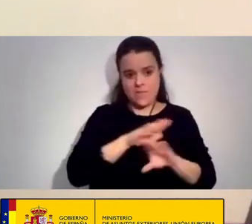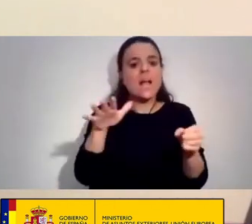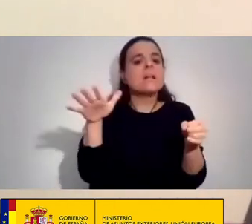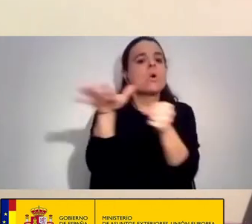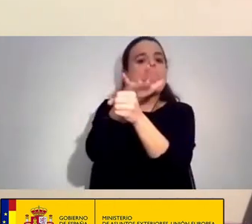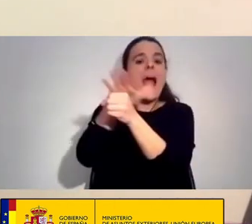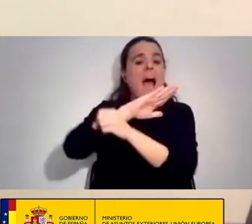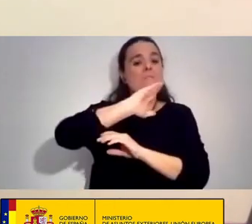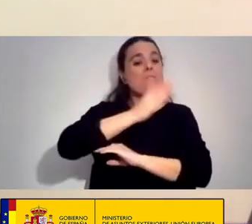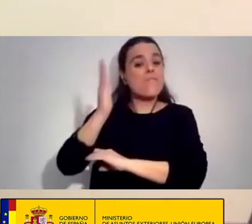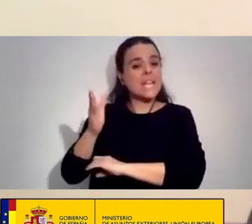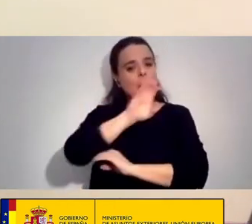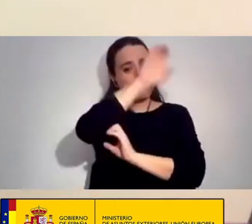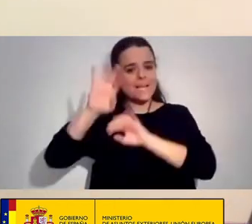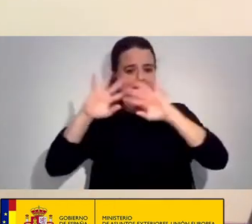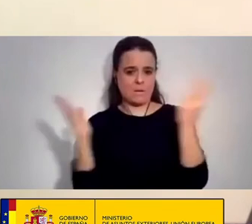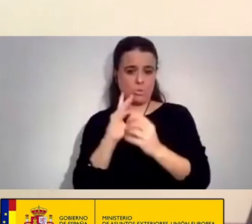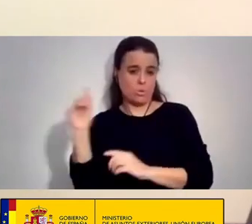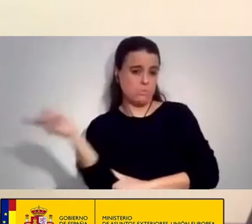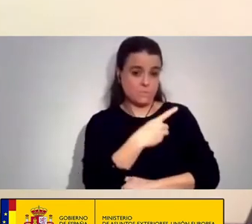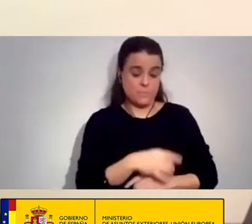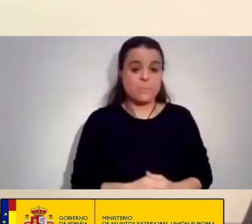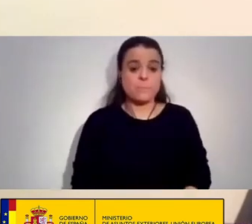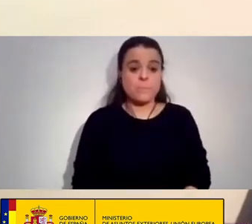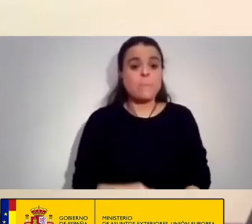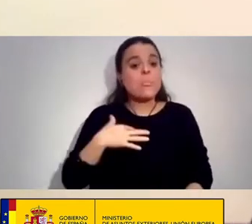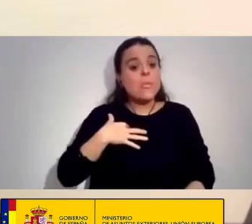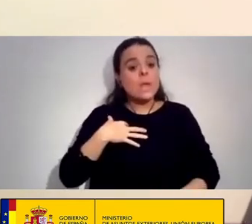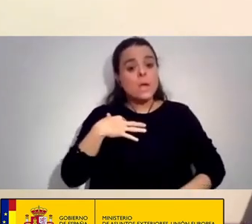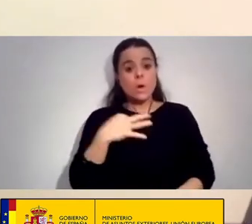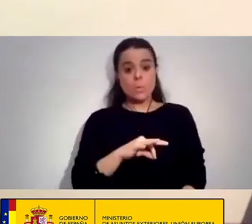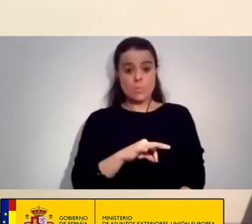mundo Para muchos de ustedes Probablemente Eran chicos